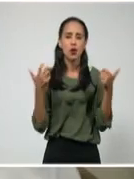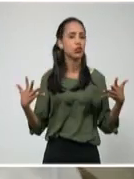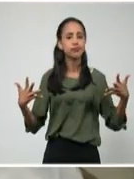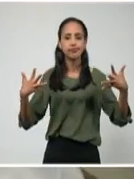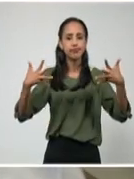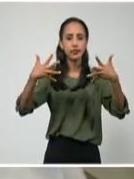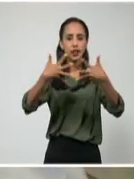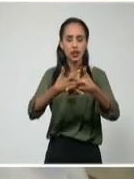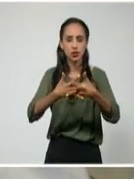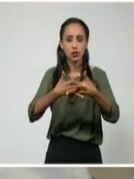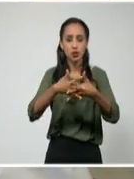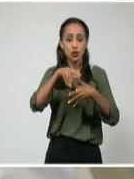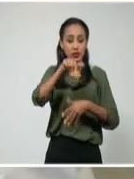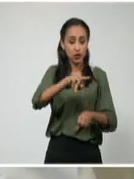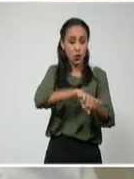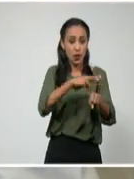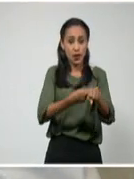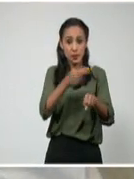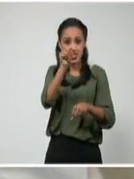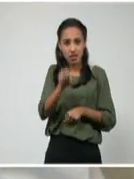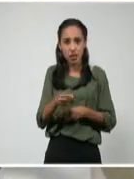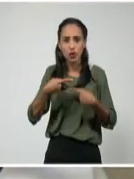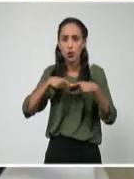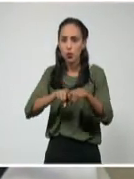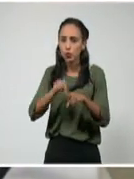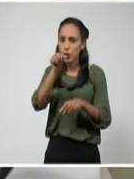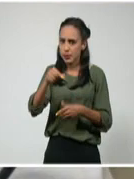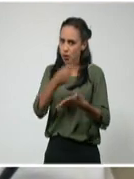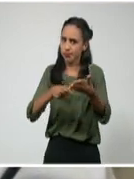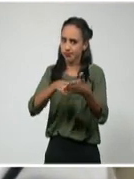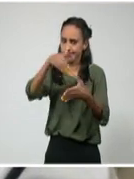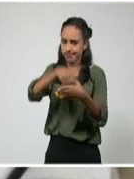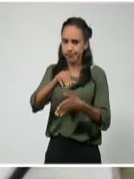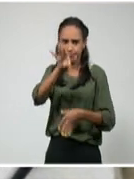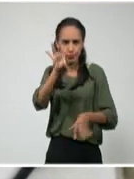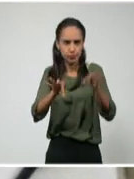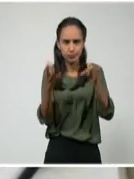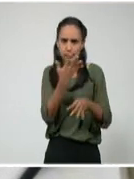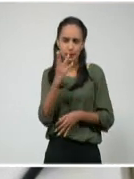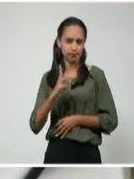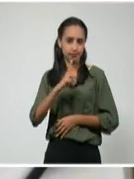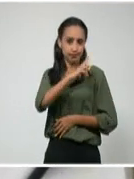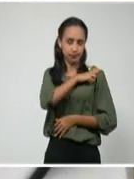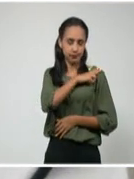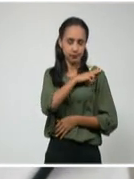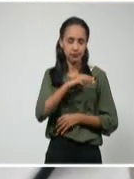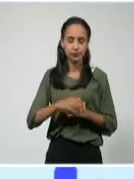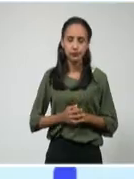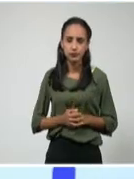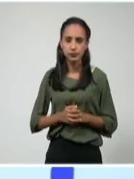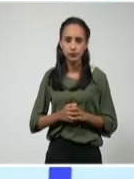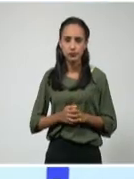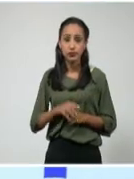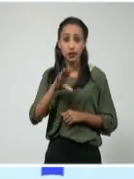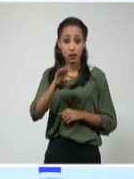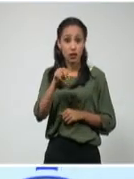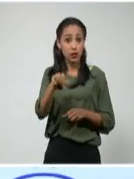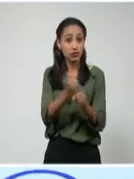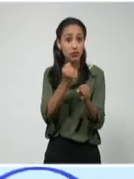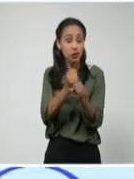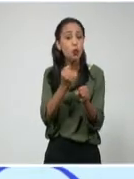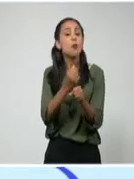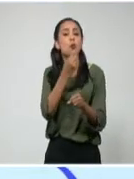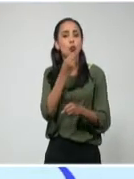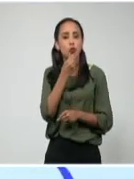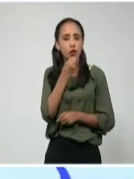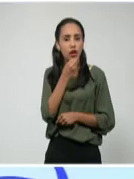estos representantes con sus electores. Los miembros del Consejo de Estado coincidieron en que las acciones realizadas permitieron que los delegados del